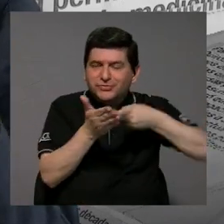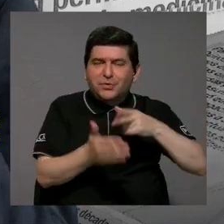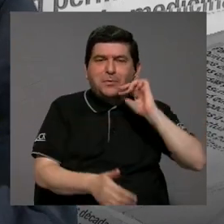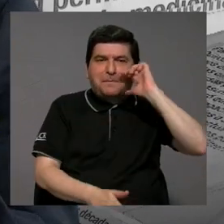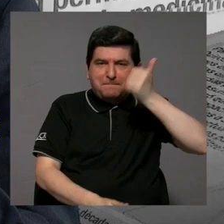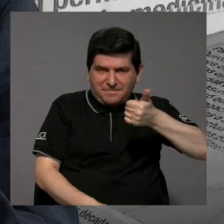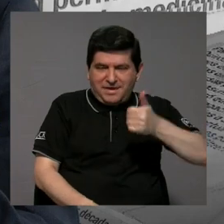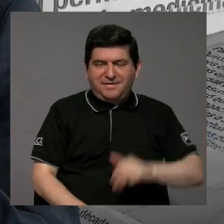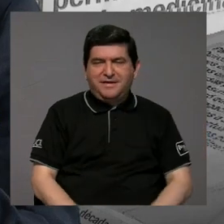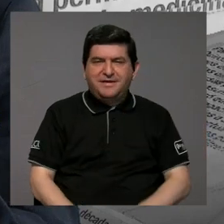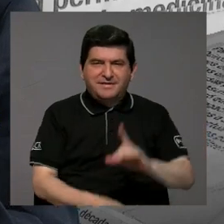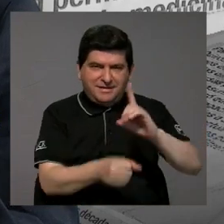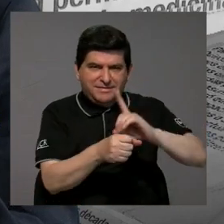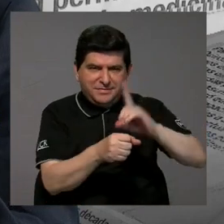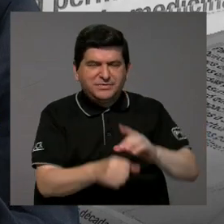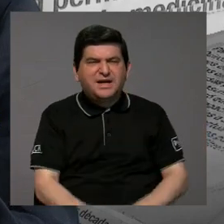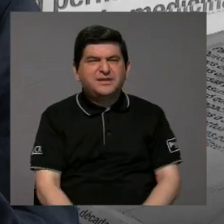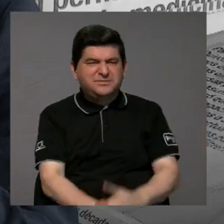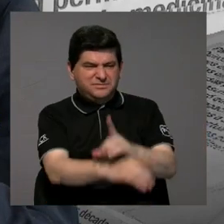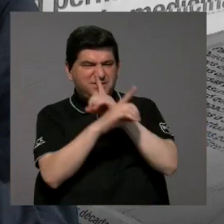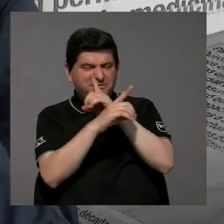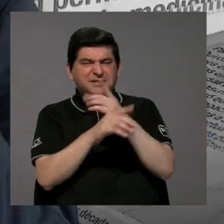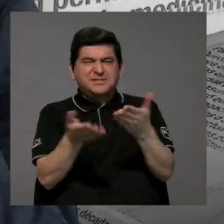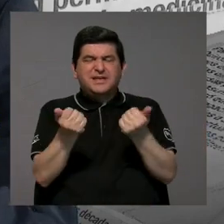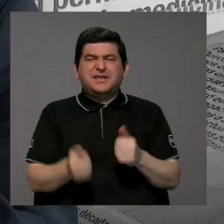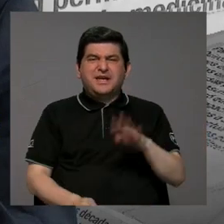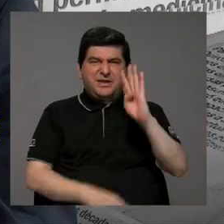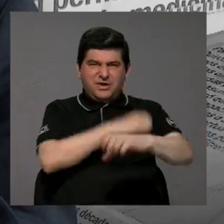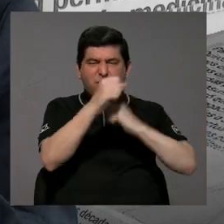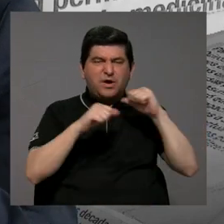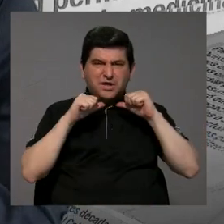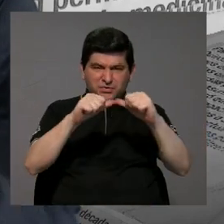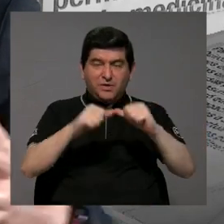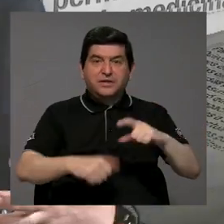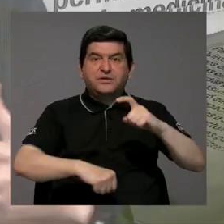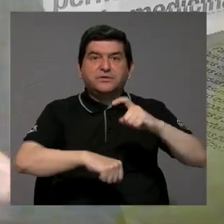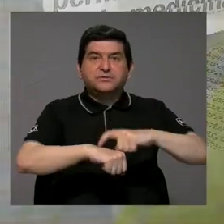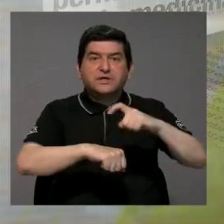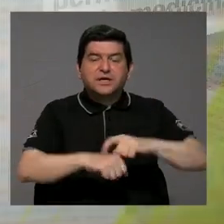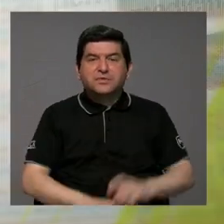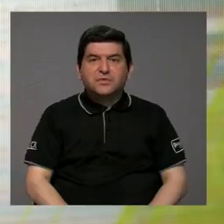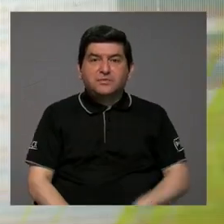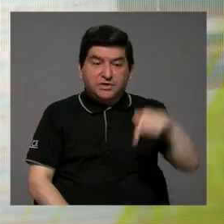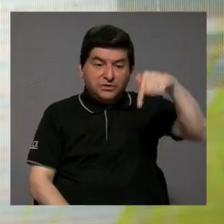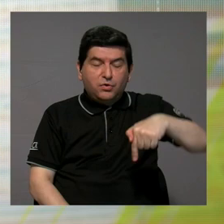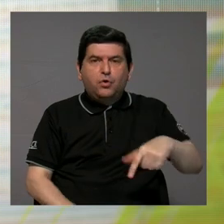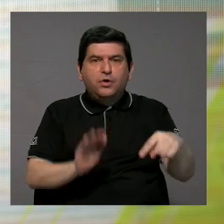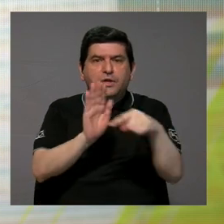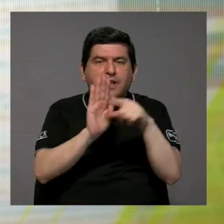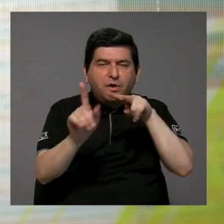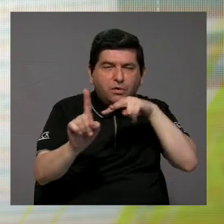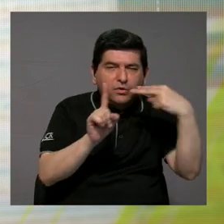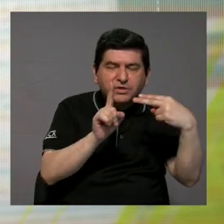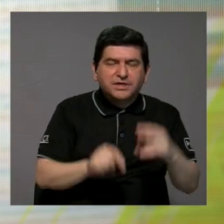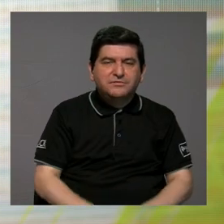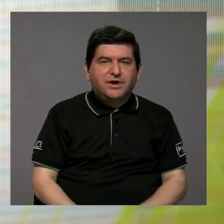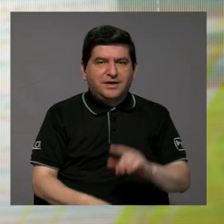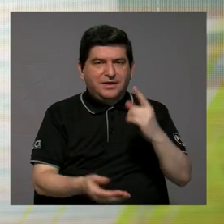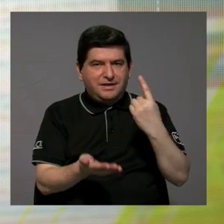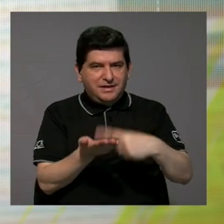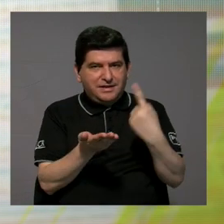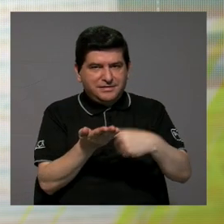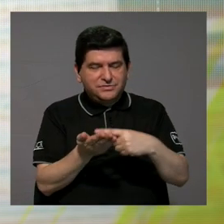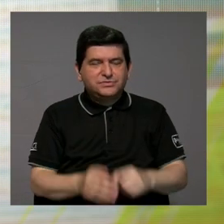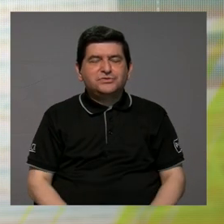usted que mañana salen los diputados a defender que entonces se quieren quedar cuatro años más en el momento descrito de hoy. Y por eso hay que discutir las cosas